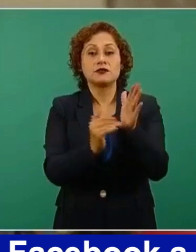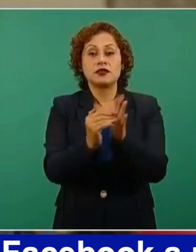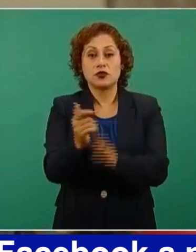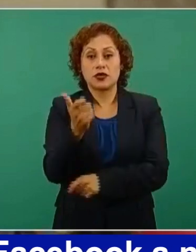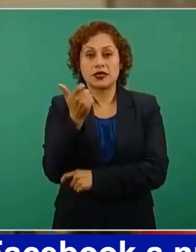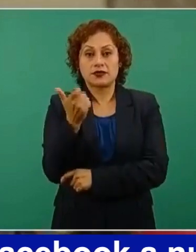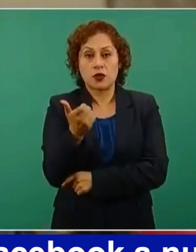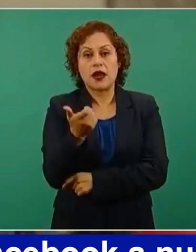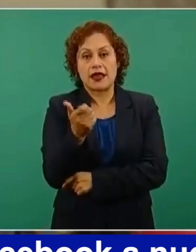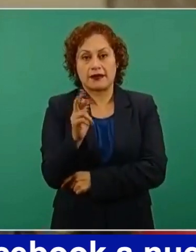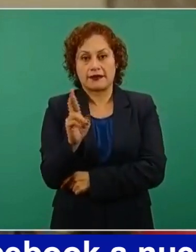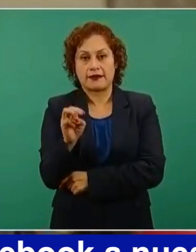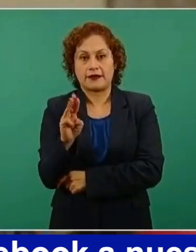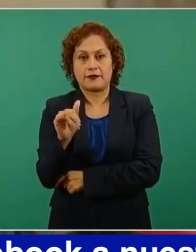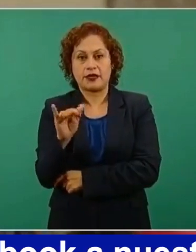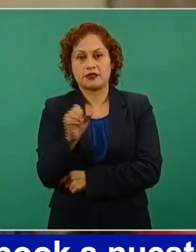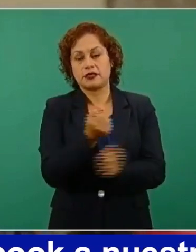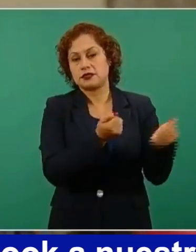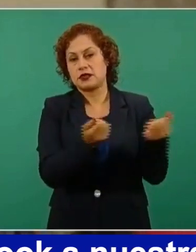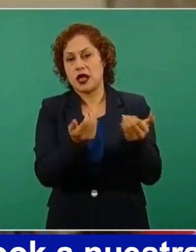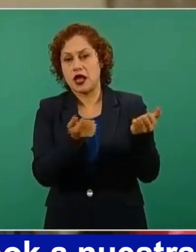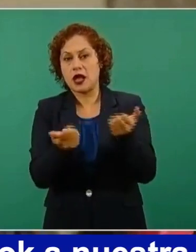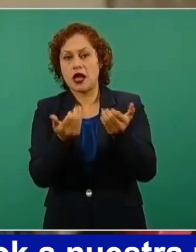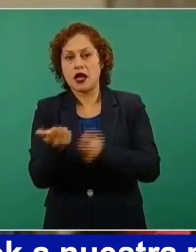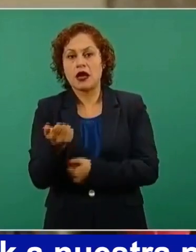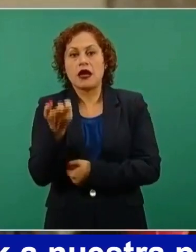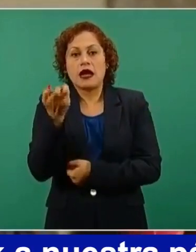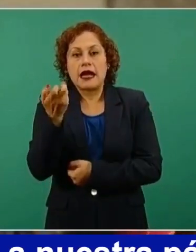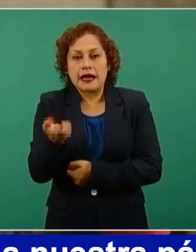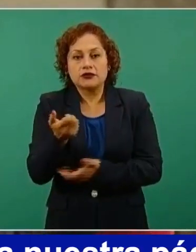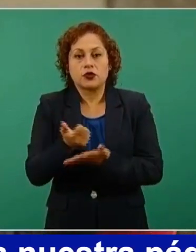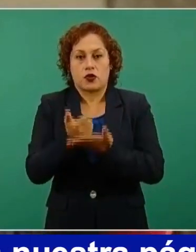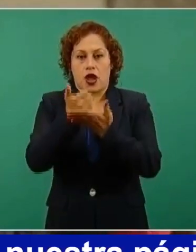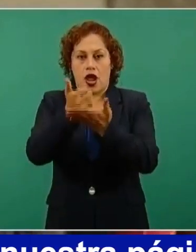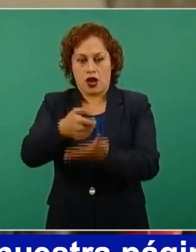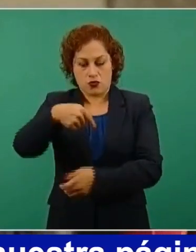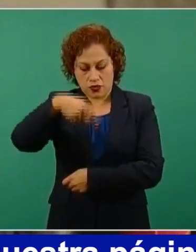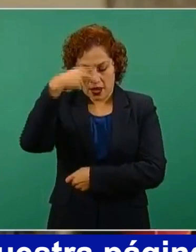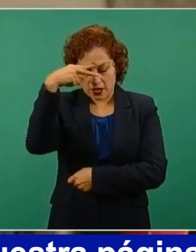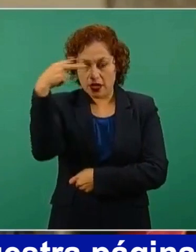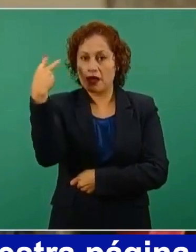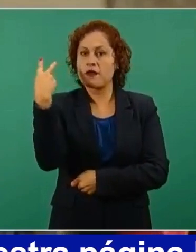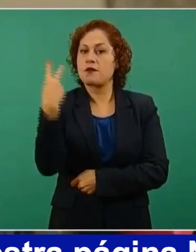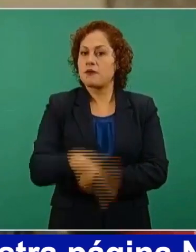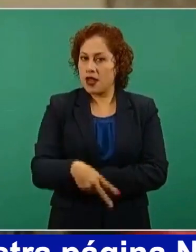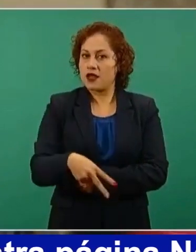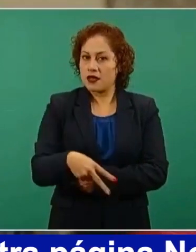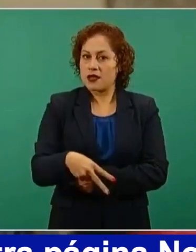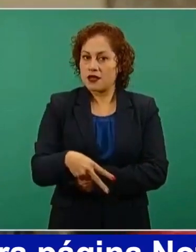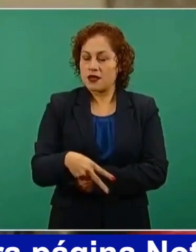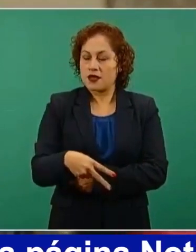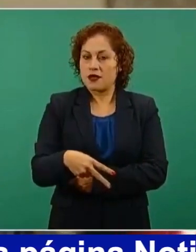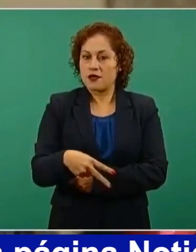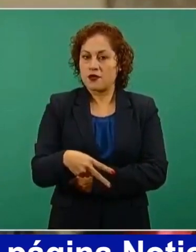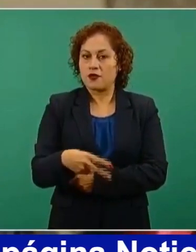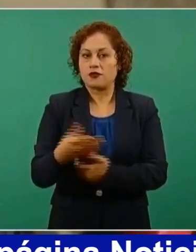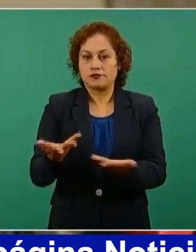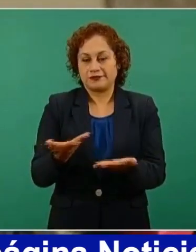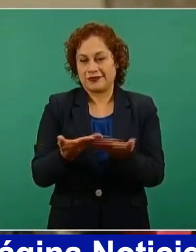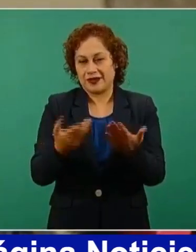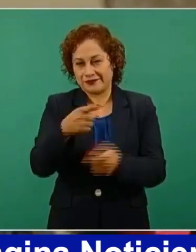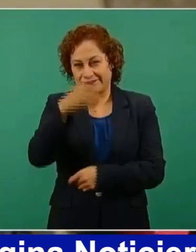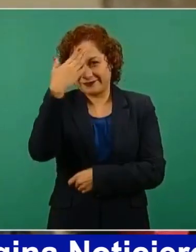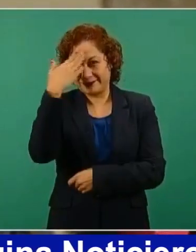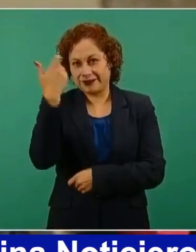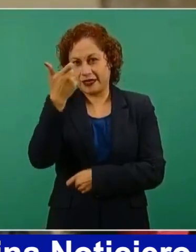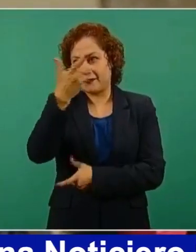remesas, que sin ellas, presidente, el país estuviera en una crisis profunda, sin precedentes, consecuencia del COVID-19 que